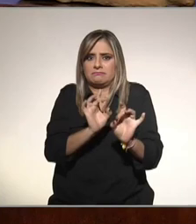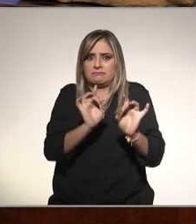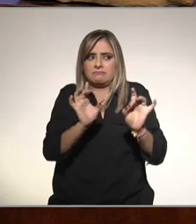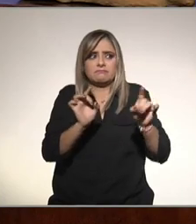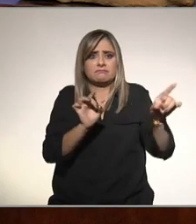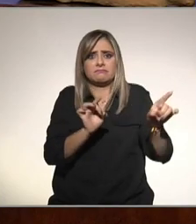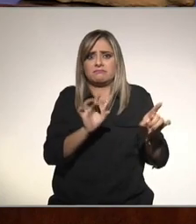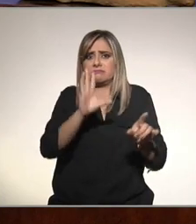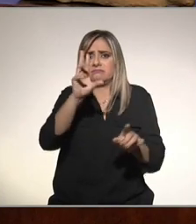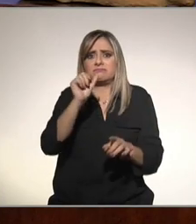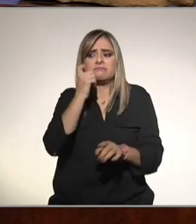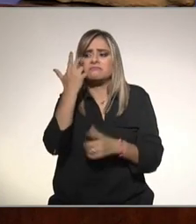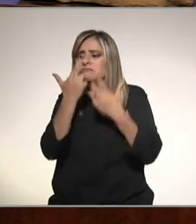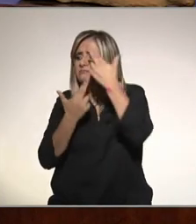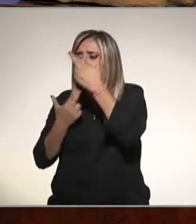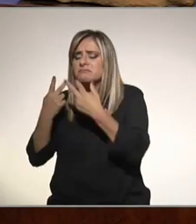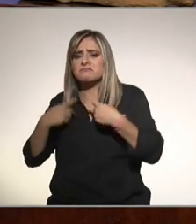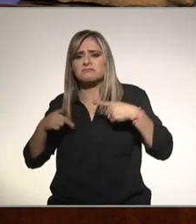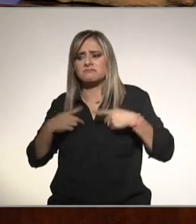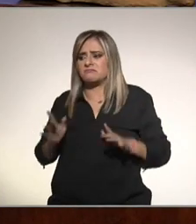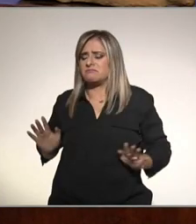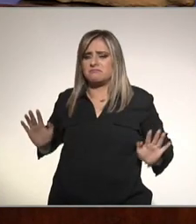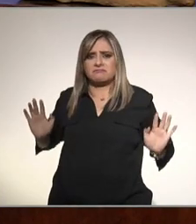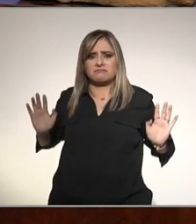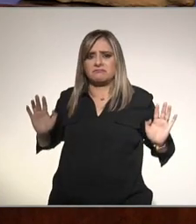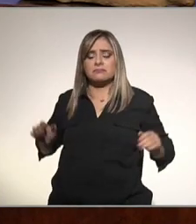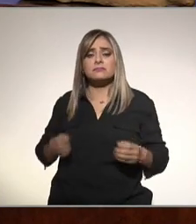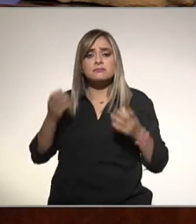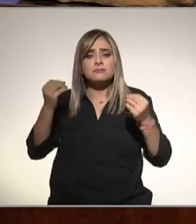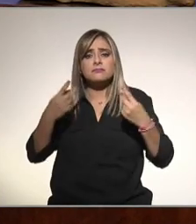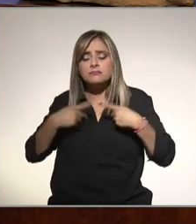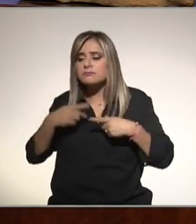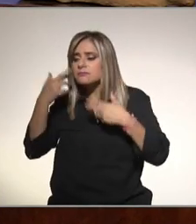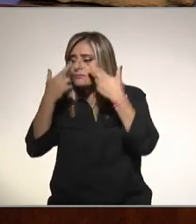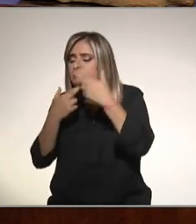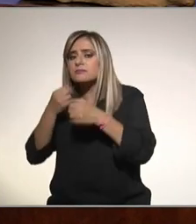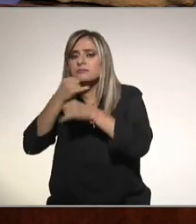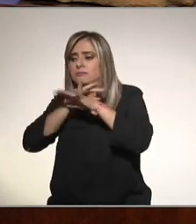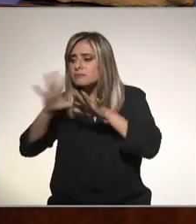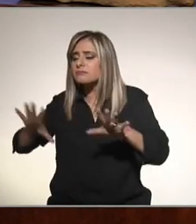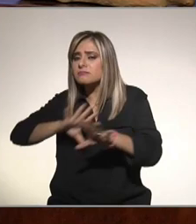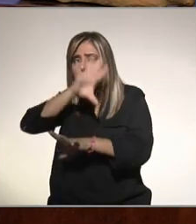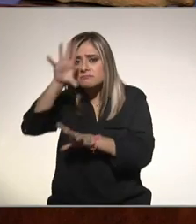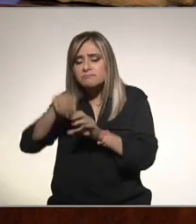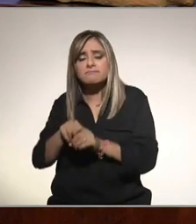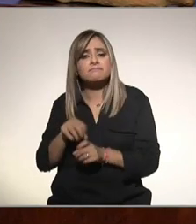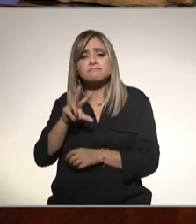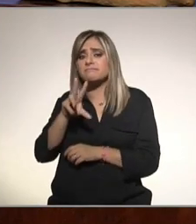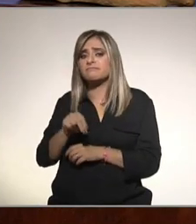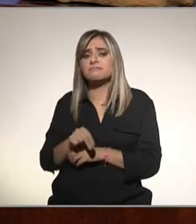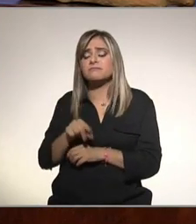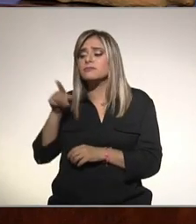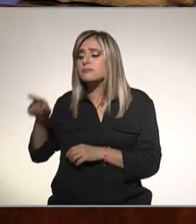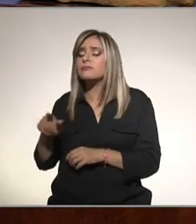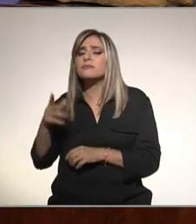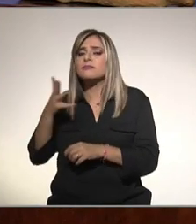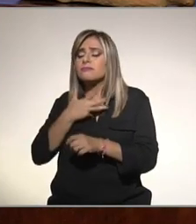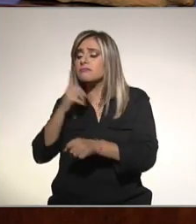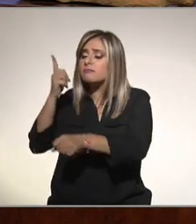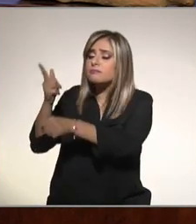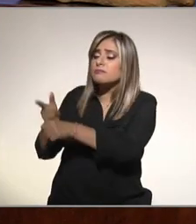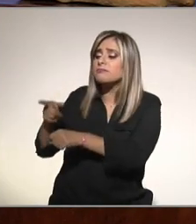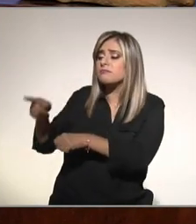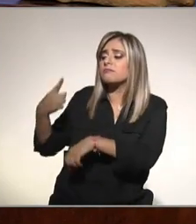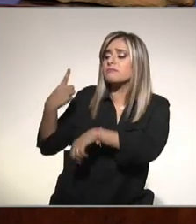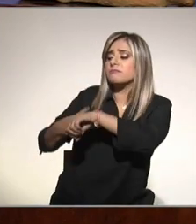no quieren auscultar al paciente desde hace mucho tiempo no le dan a uno la información completa de lo que tienen que hacer cuando dan un diagnóstico de